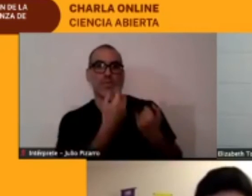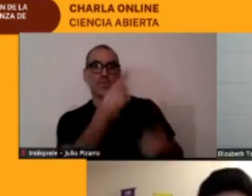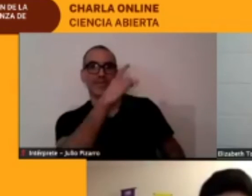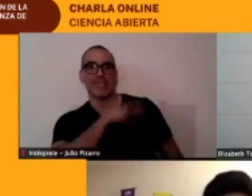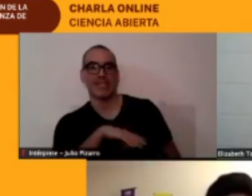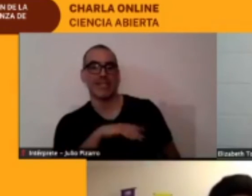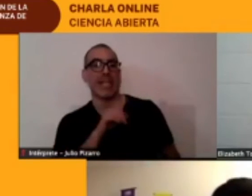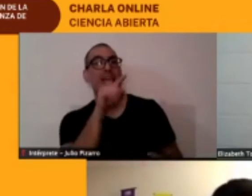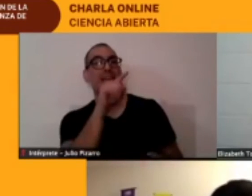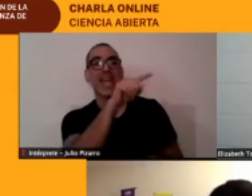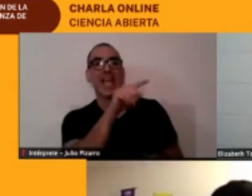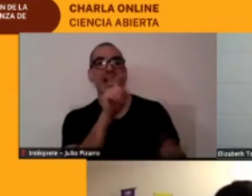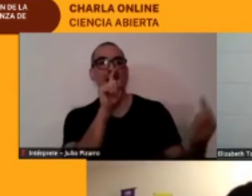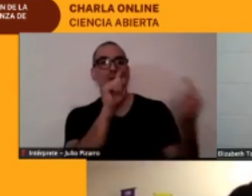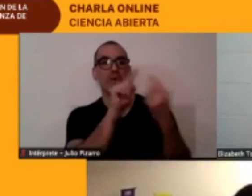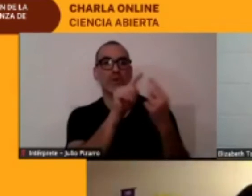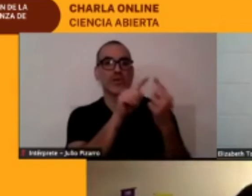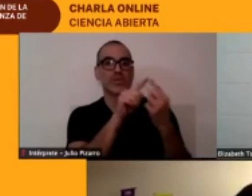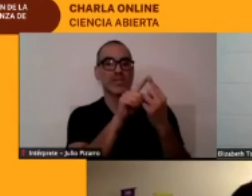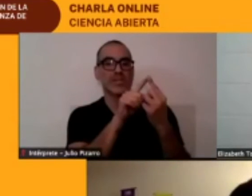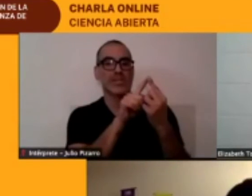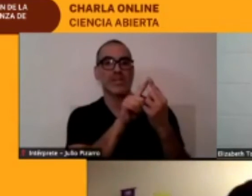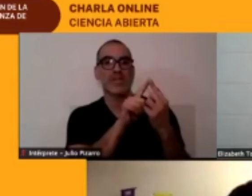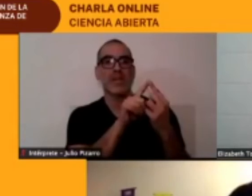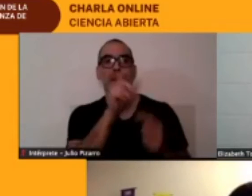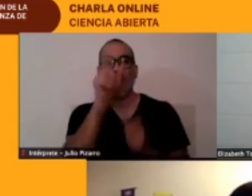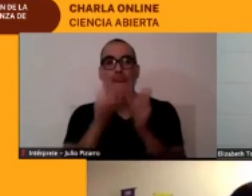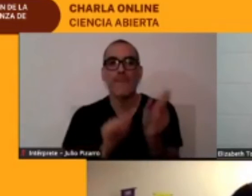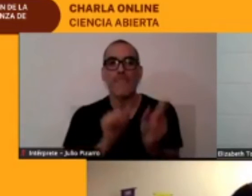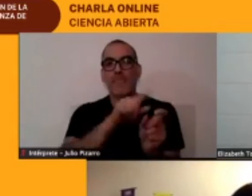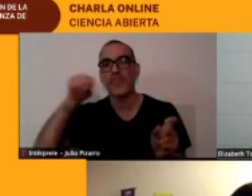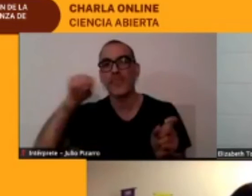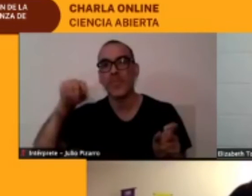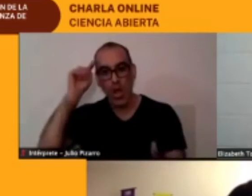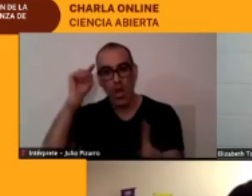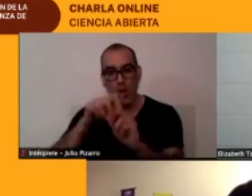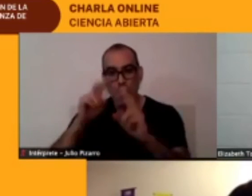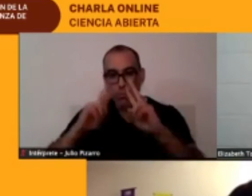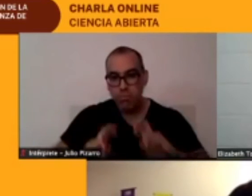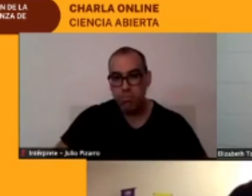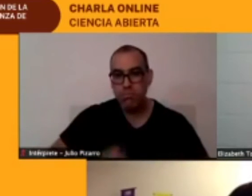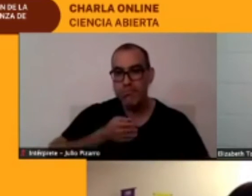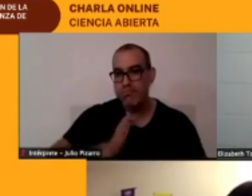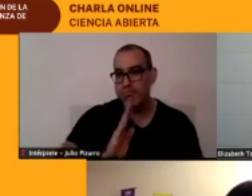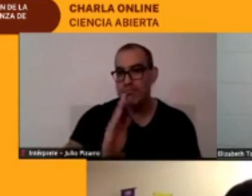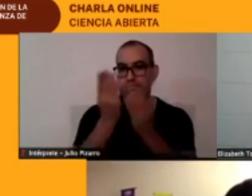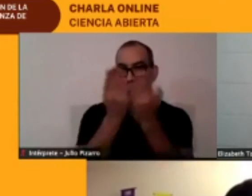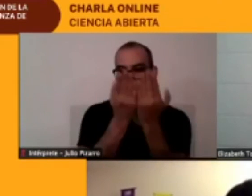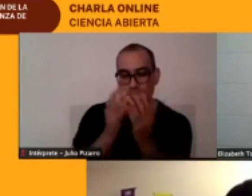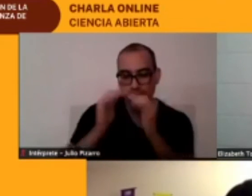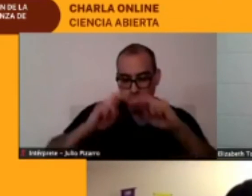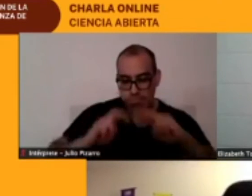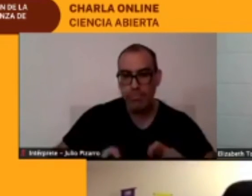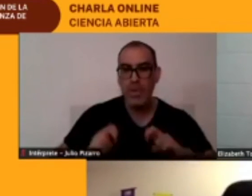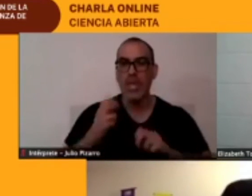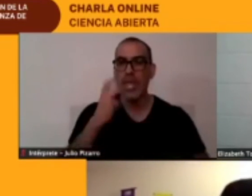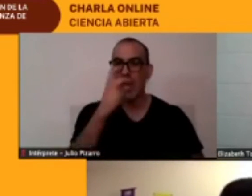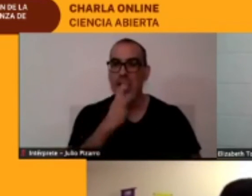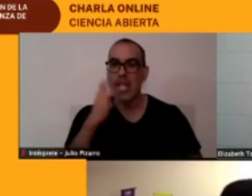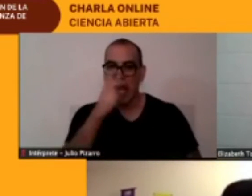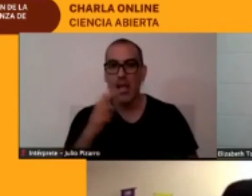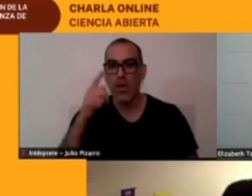con el objetivo de seguir aprendiendo y estudiando la lengua Kunza sí hay incipiente